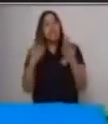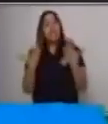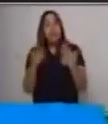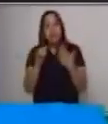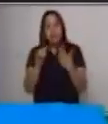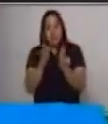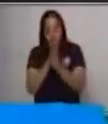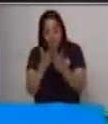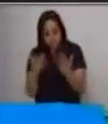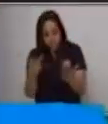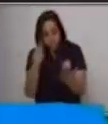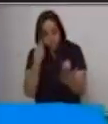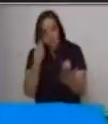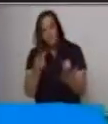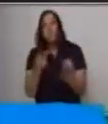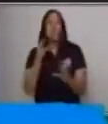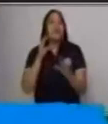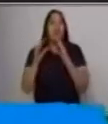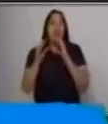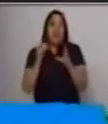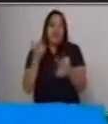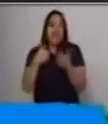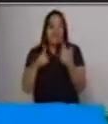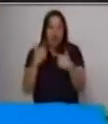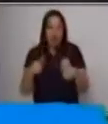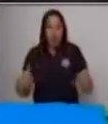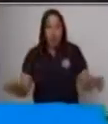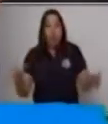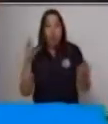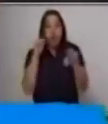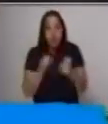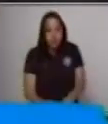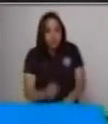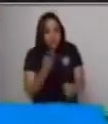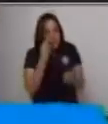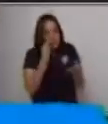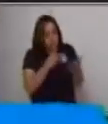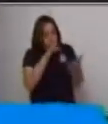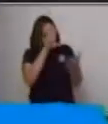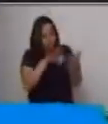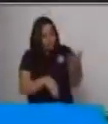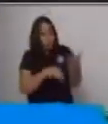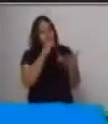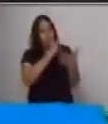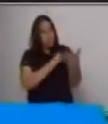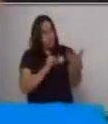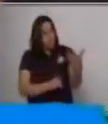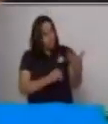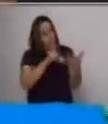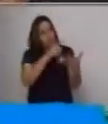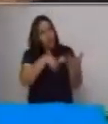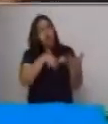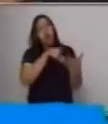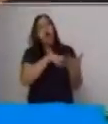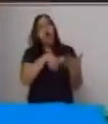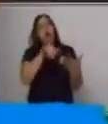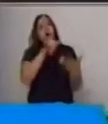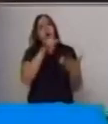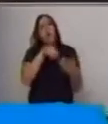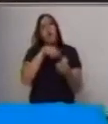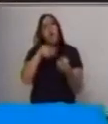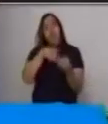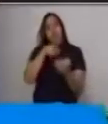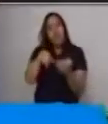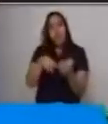tu cuaderno de comunicación y lenguaje y puedes describir algún miembro de tus seres queridos más